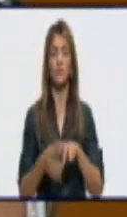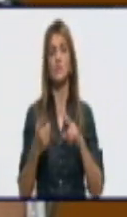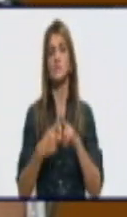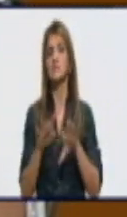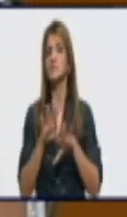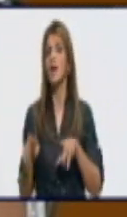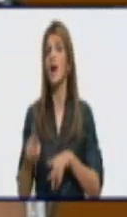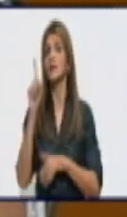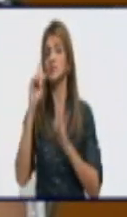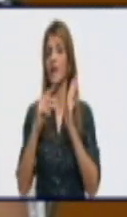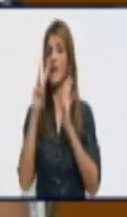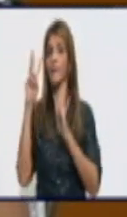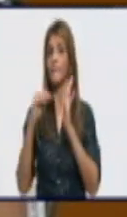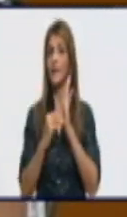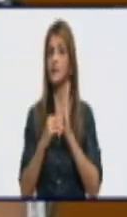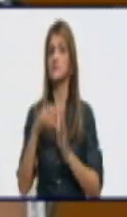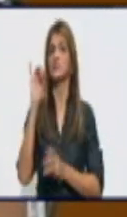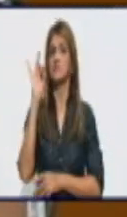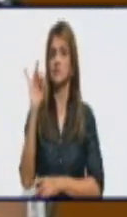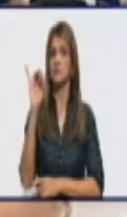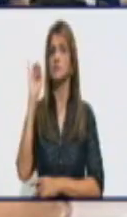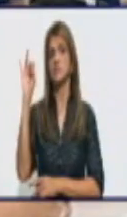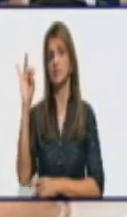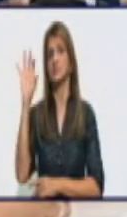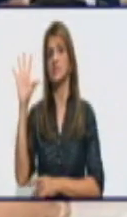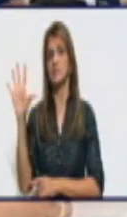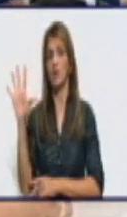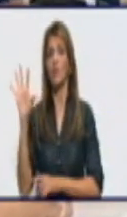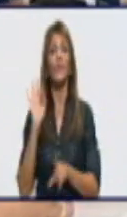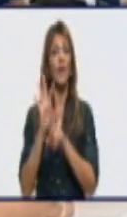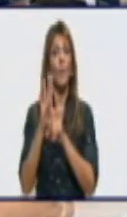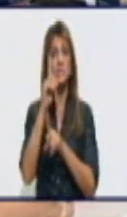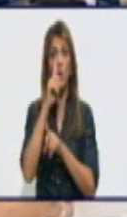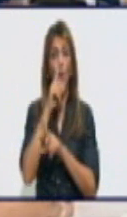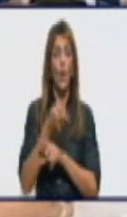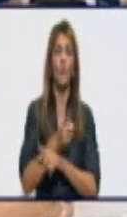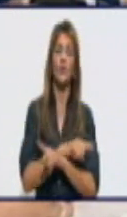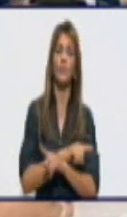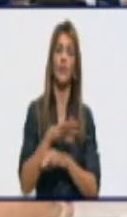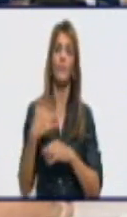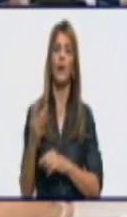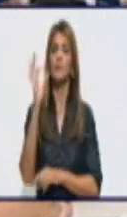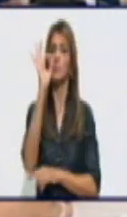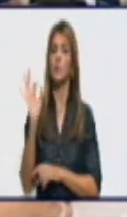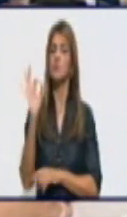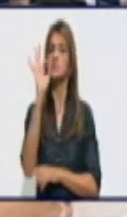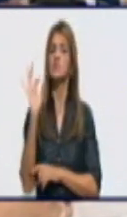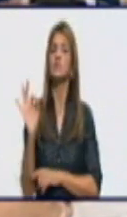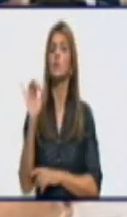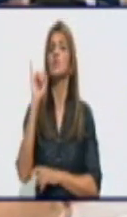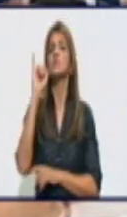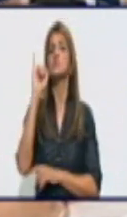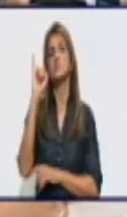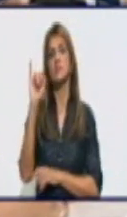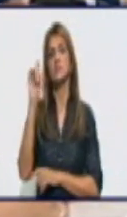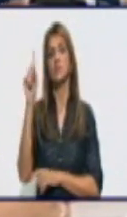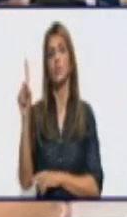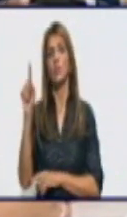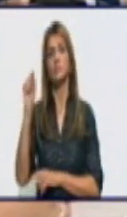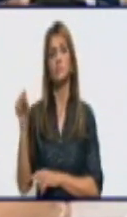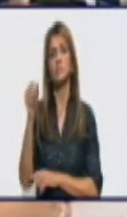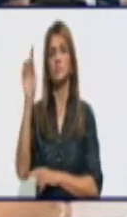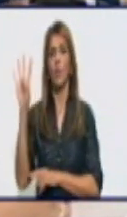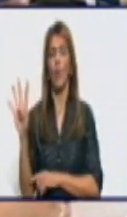casos confirmados desde que comenzó el rebrote en noviembre, para una tasa de 61.4, la tasa de incidencia. De ellos,